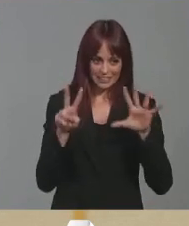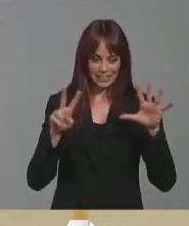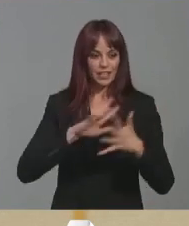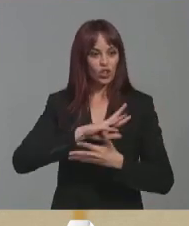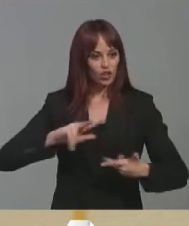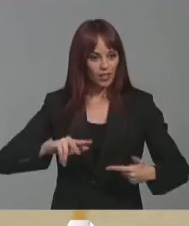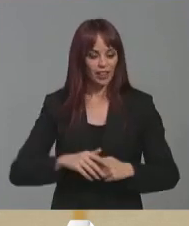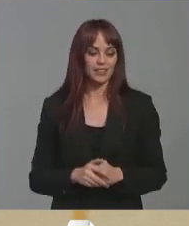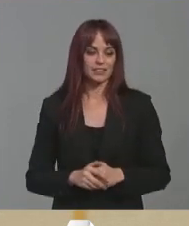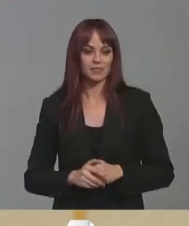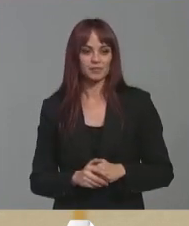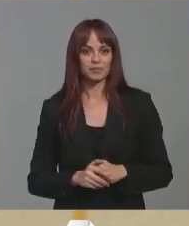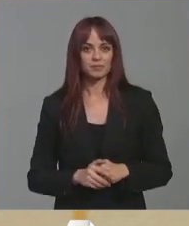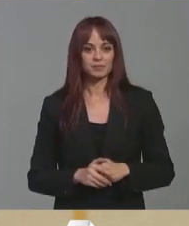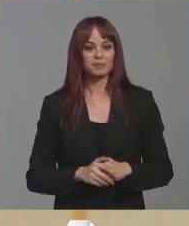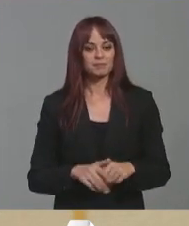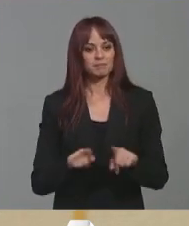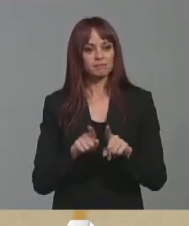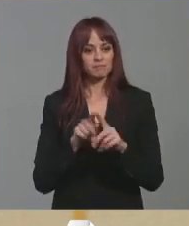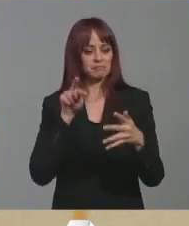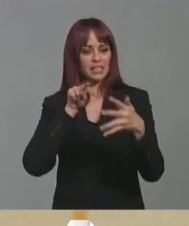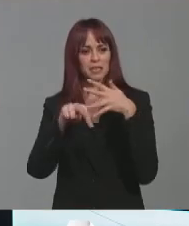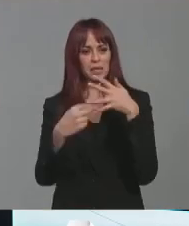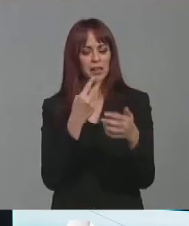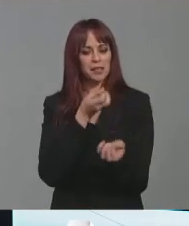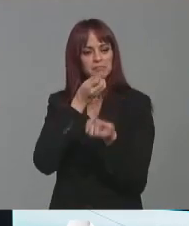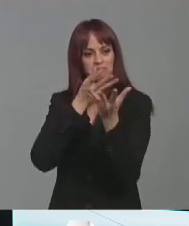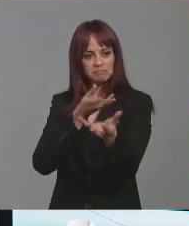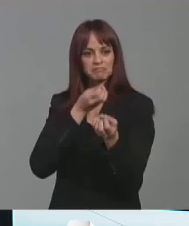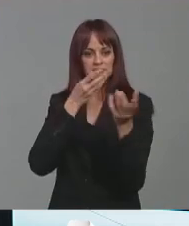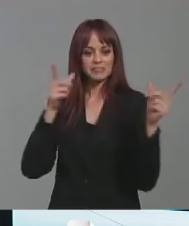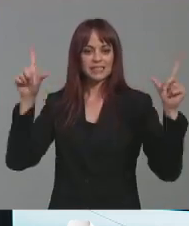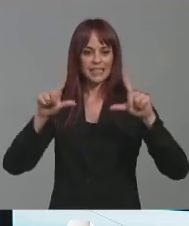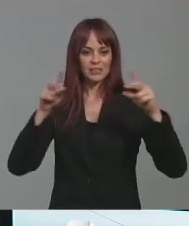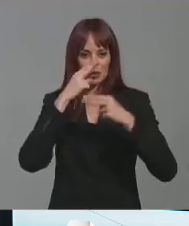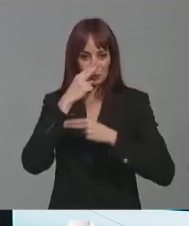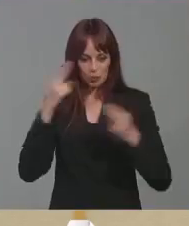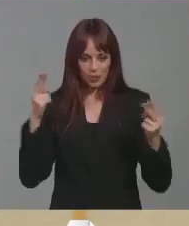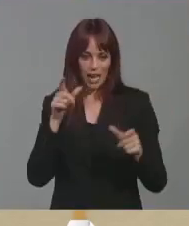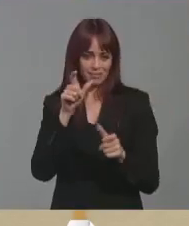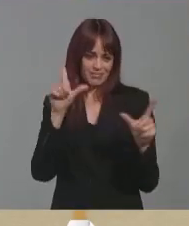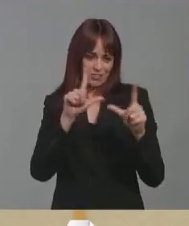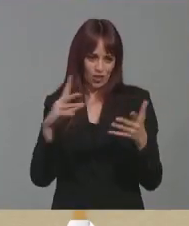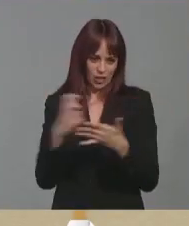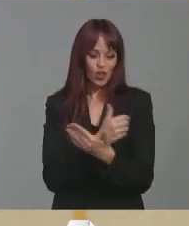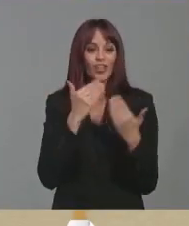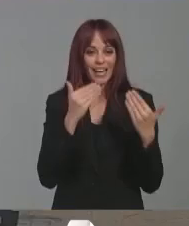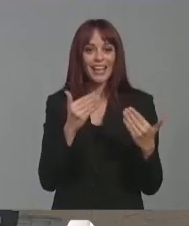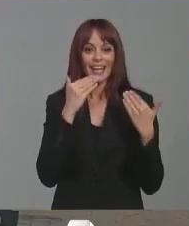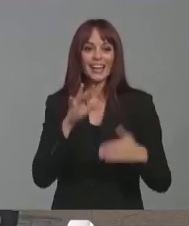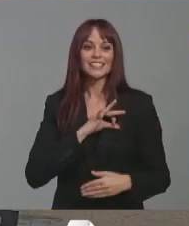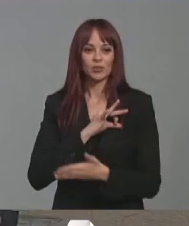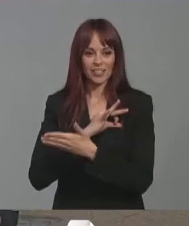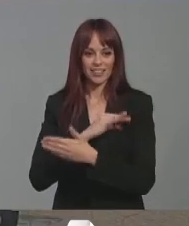para hacer ese ejercicio de transparencia en la televisión pública, en la televisión de todos. Muchas gracias. Muchísimas gracias a ustedes.